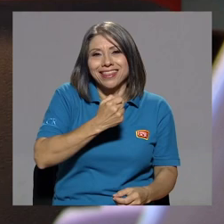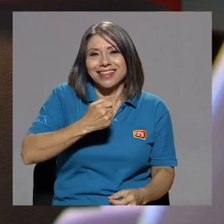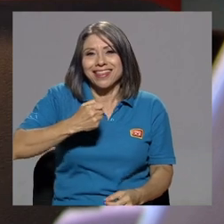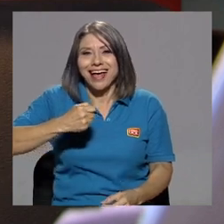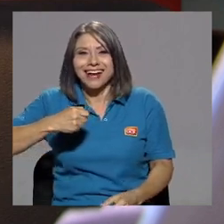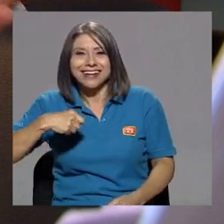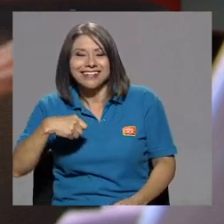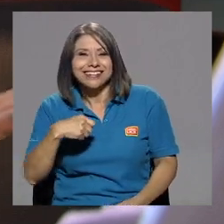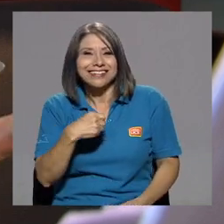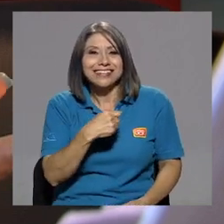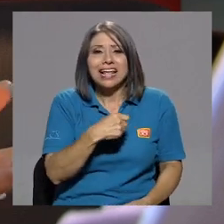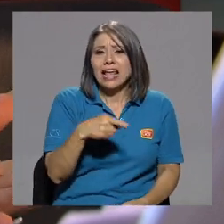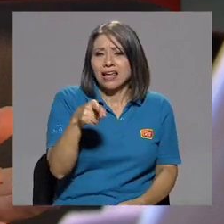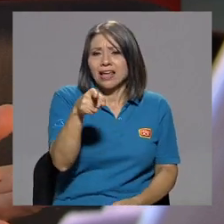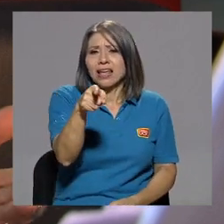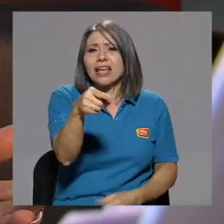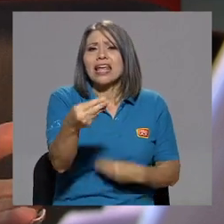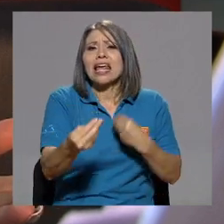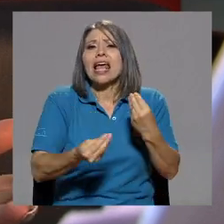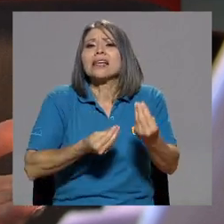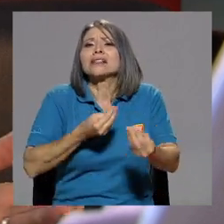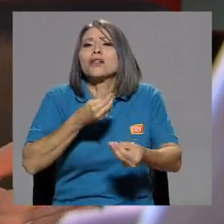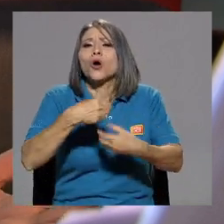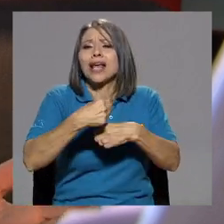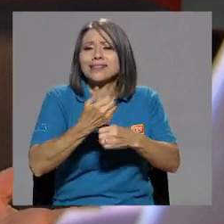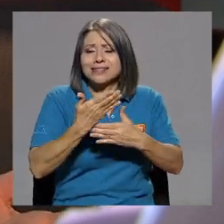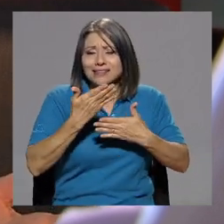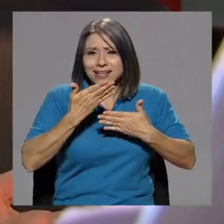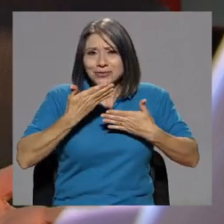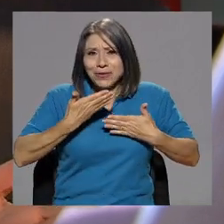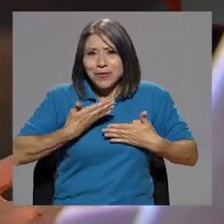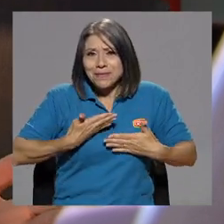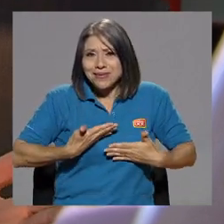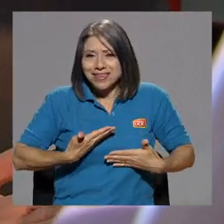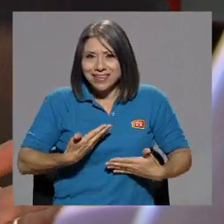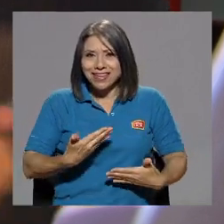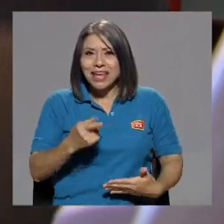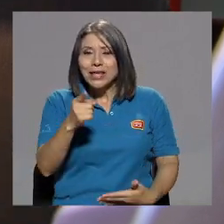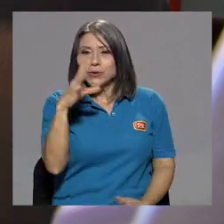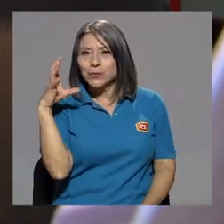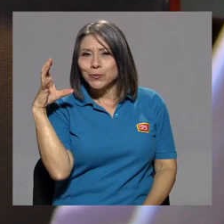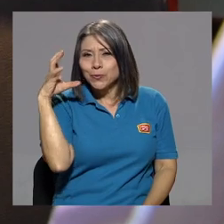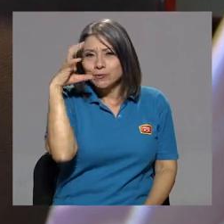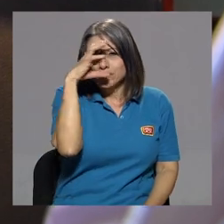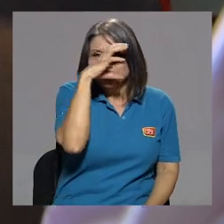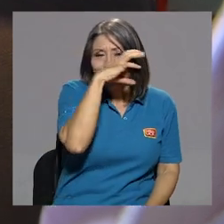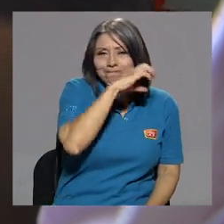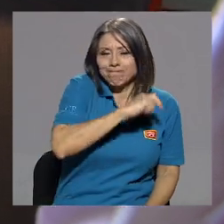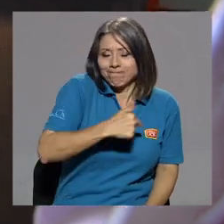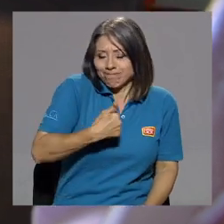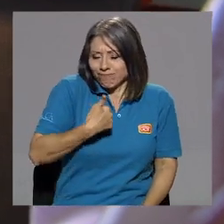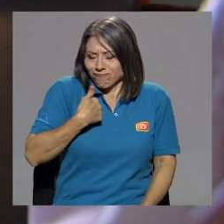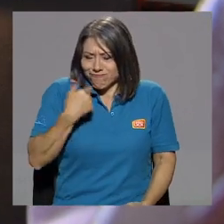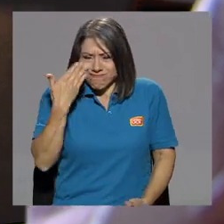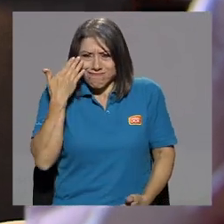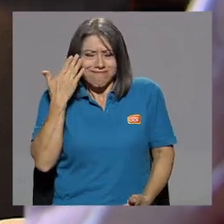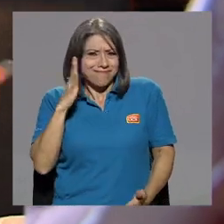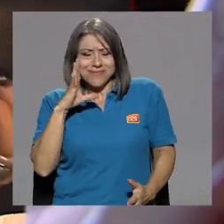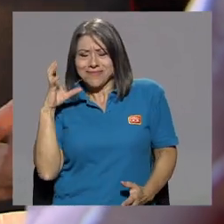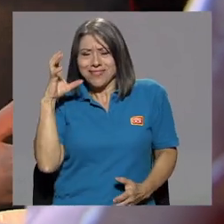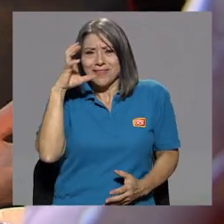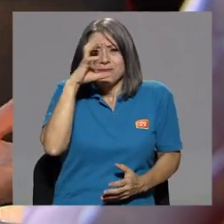¿Qué es lo que has hecho de mí? Tú lo has notado, sin darme cuenta a ti,